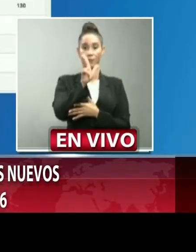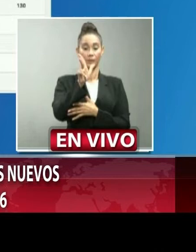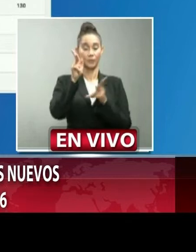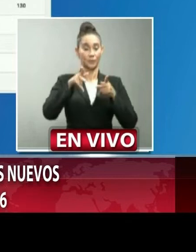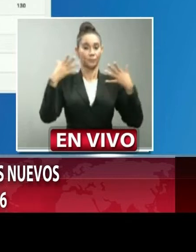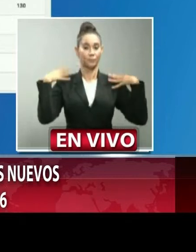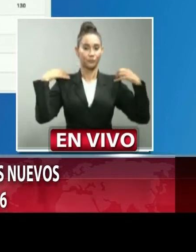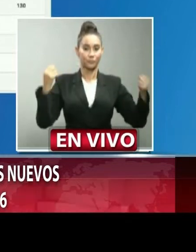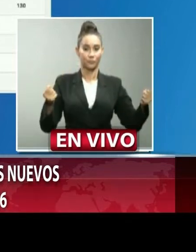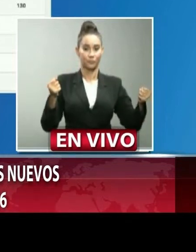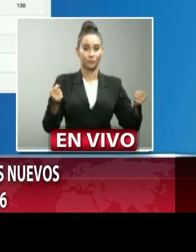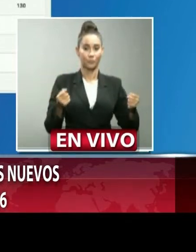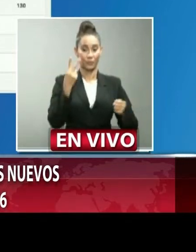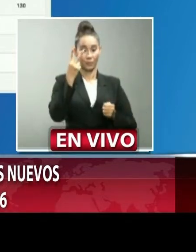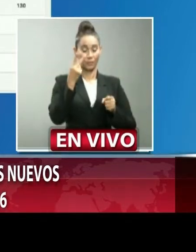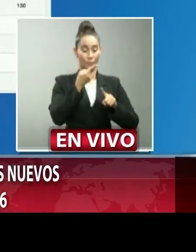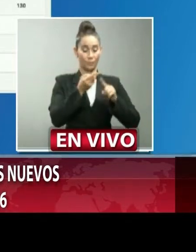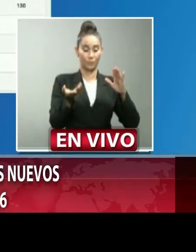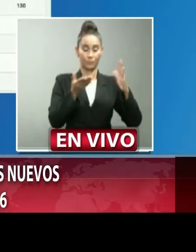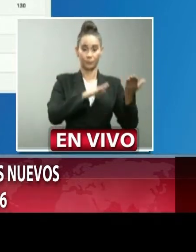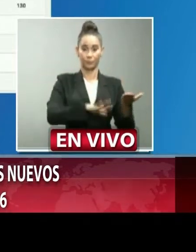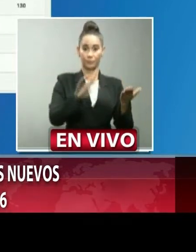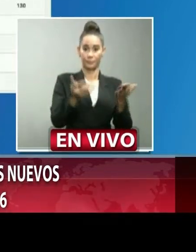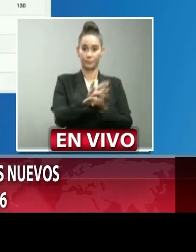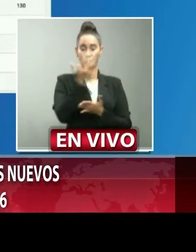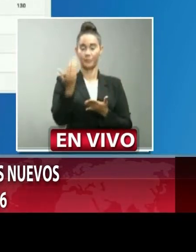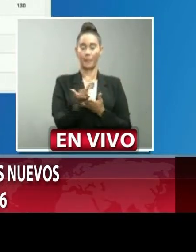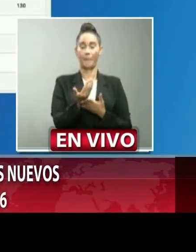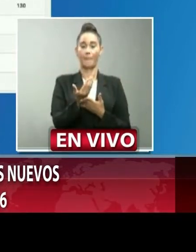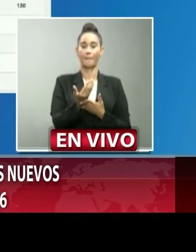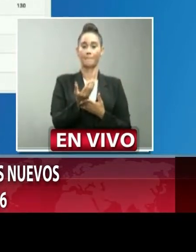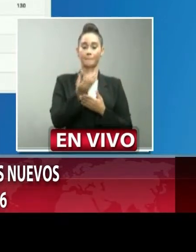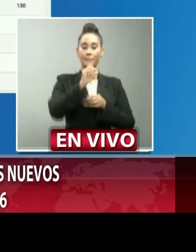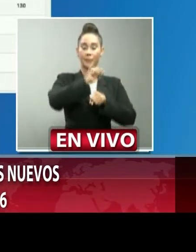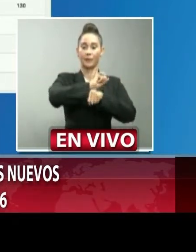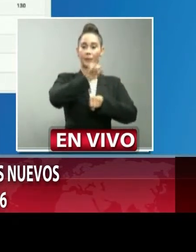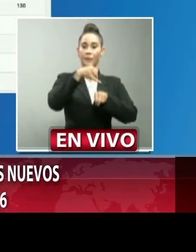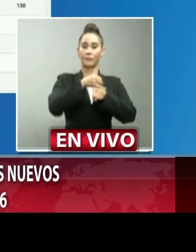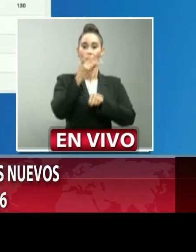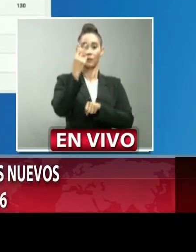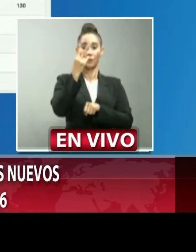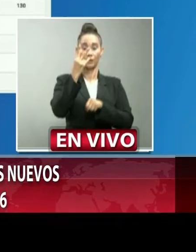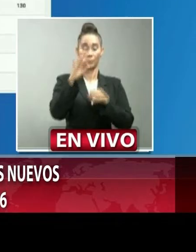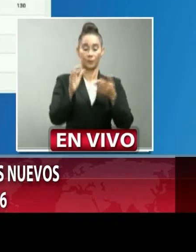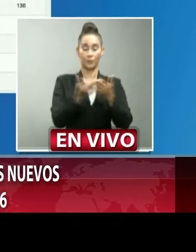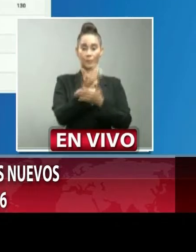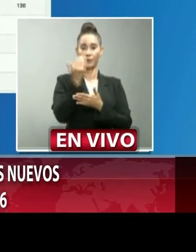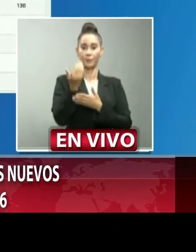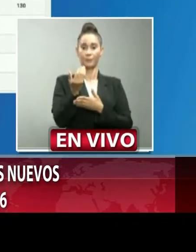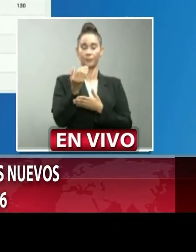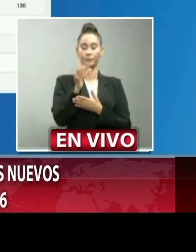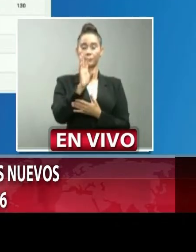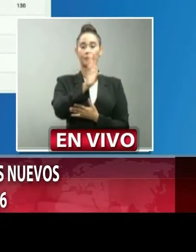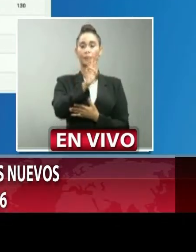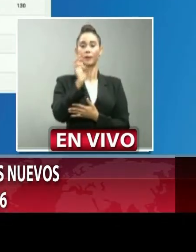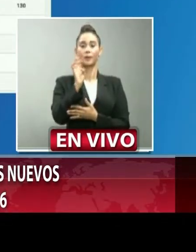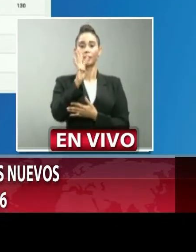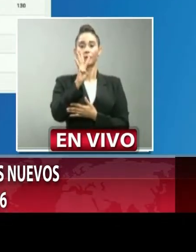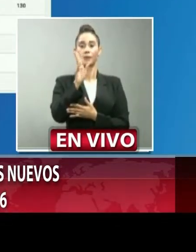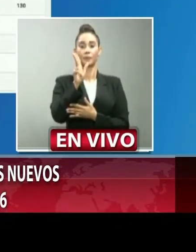recuperados 2 fallecimientos San Juan 2 casos nuevos 643